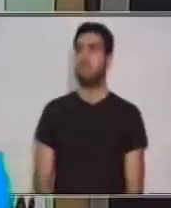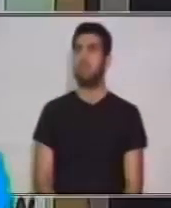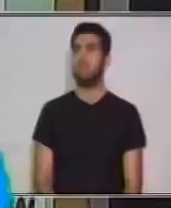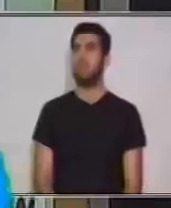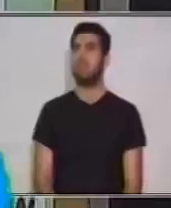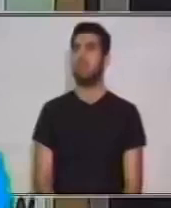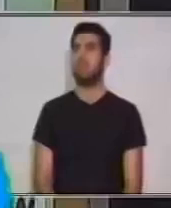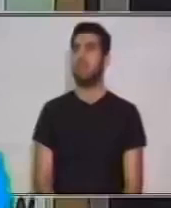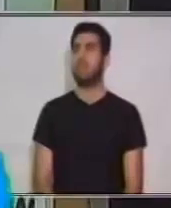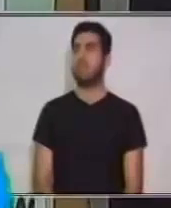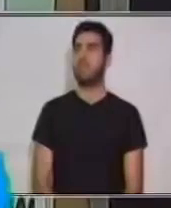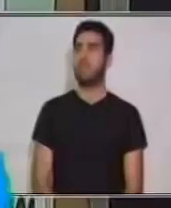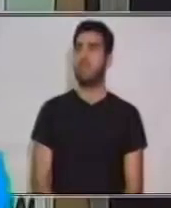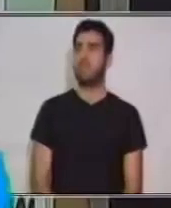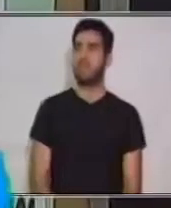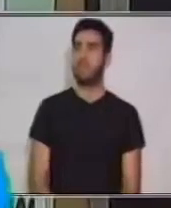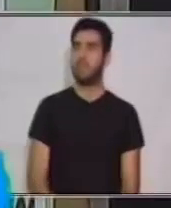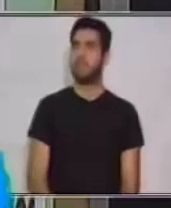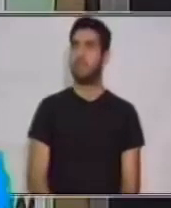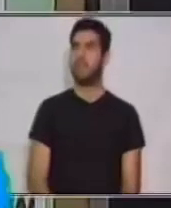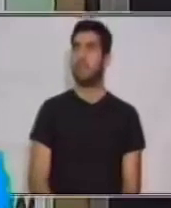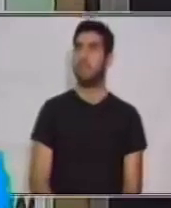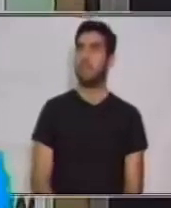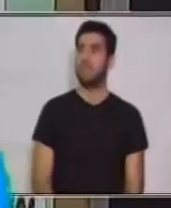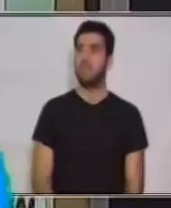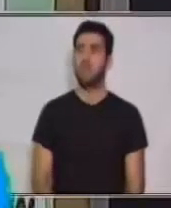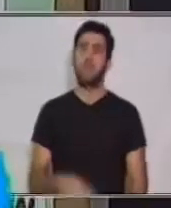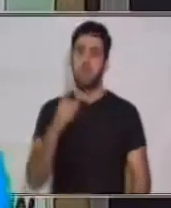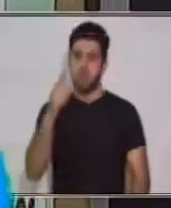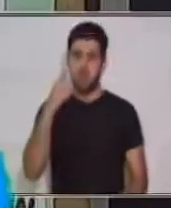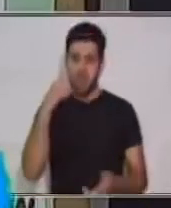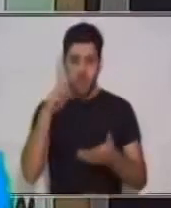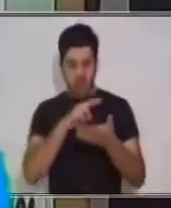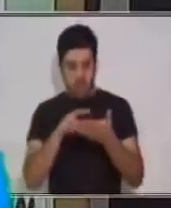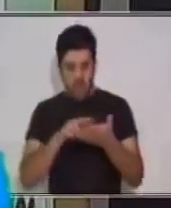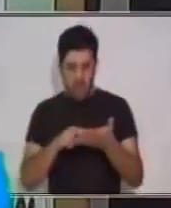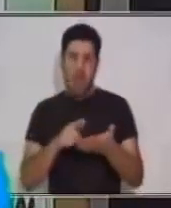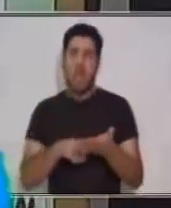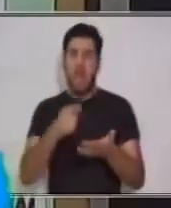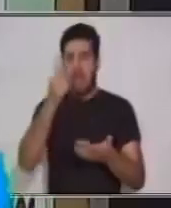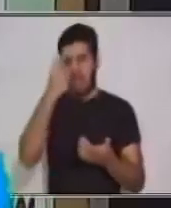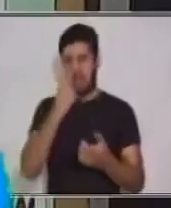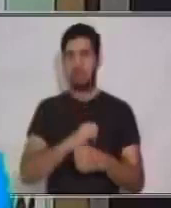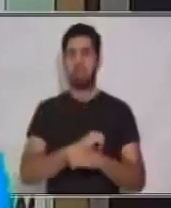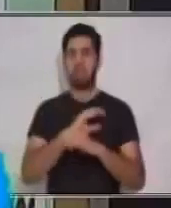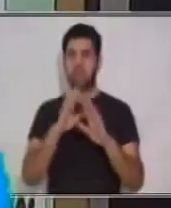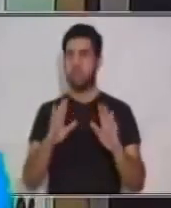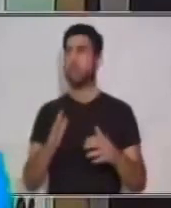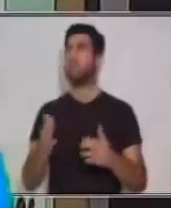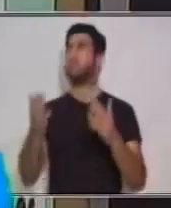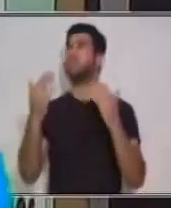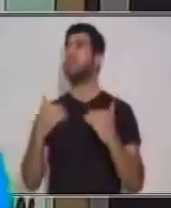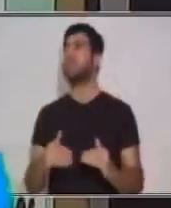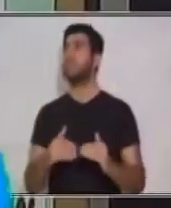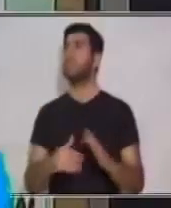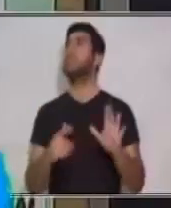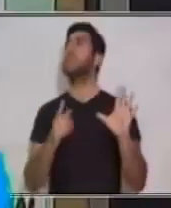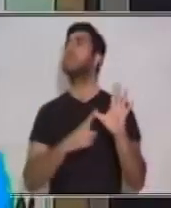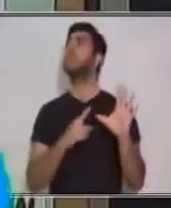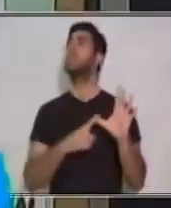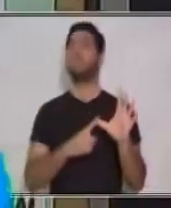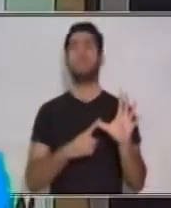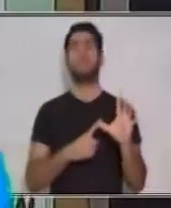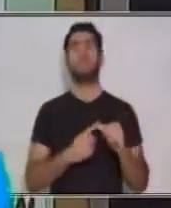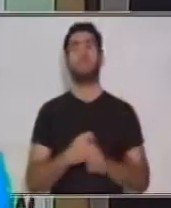escribiste la palabra. Puedes escribir también su significado. O leerlo hasta que lo logres memorizar. En el quinto paso, tenemos